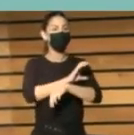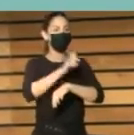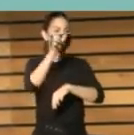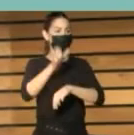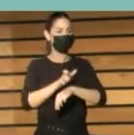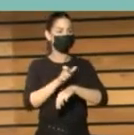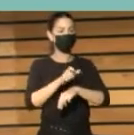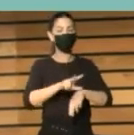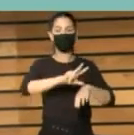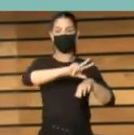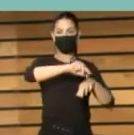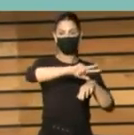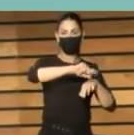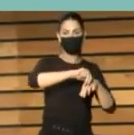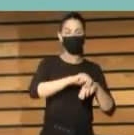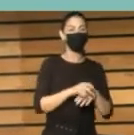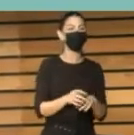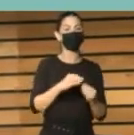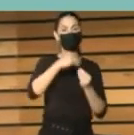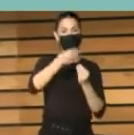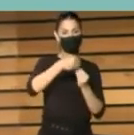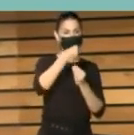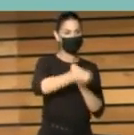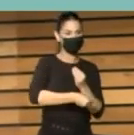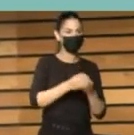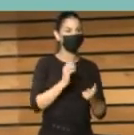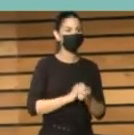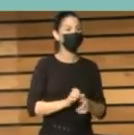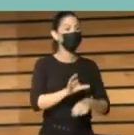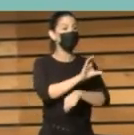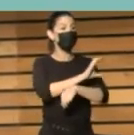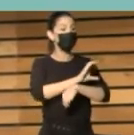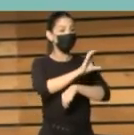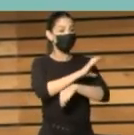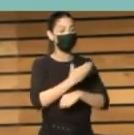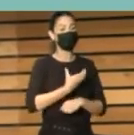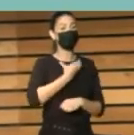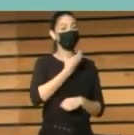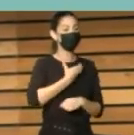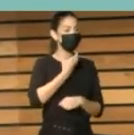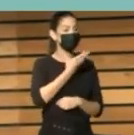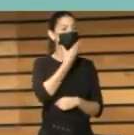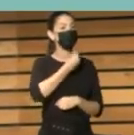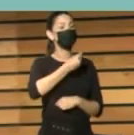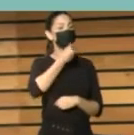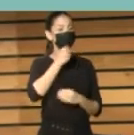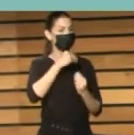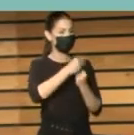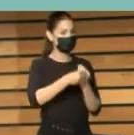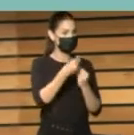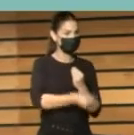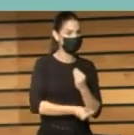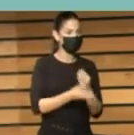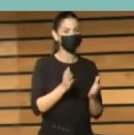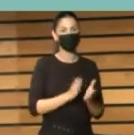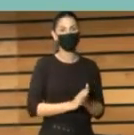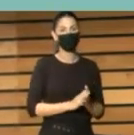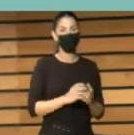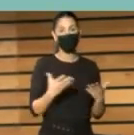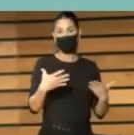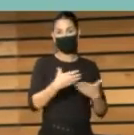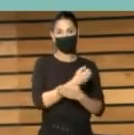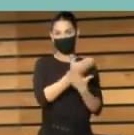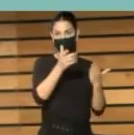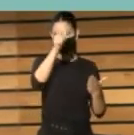Cabildo de Gran Canaria, a la concejal de Cultura del Ayuntamiento de Las Palmas de Gran Canaria y a las autoridades presentes.